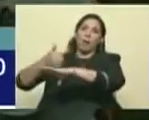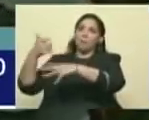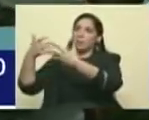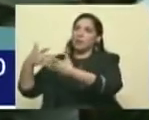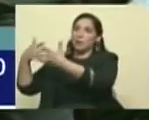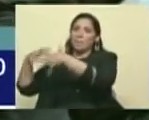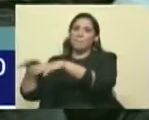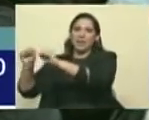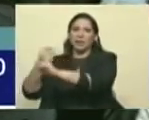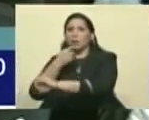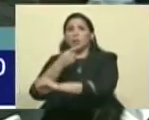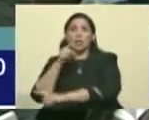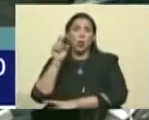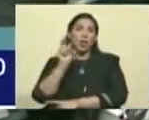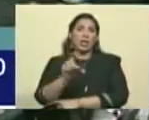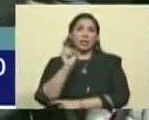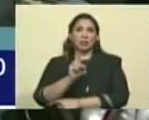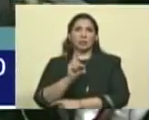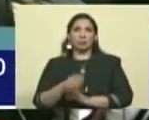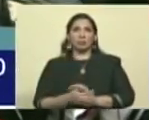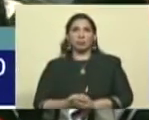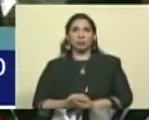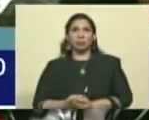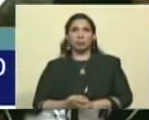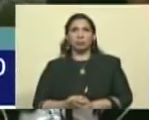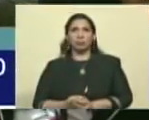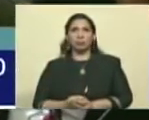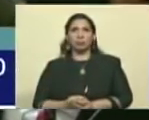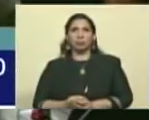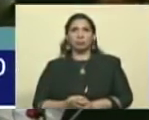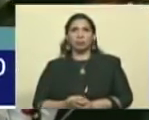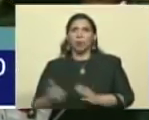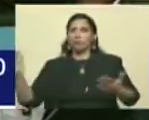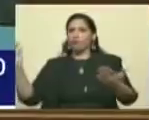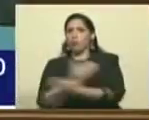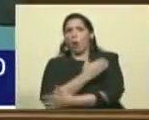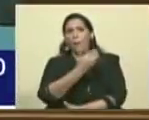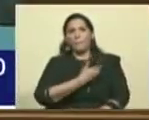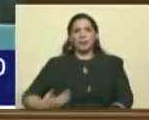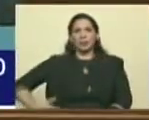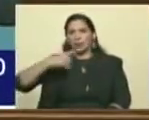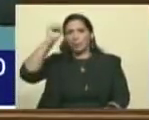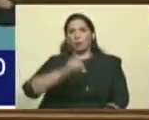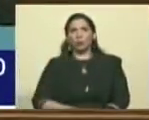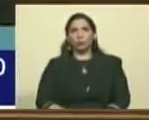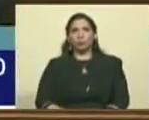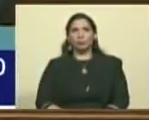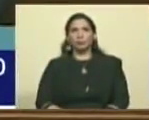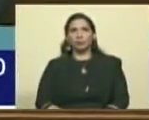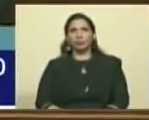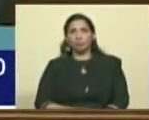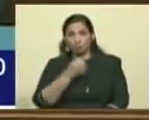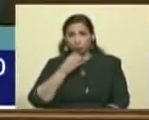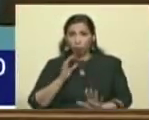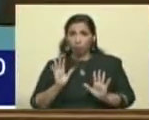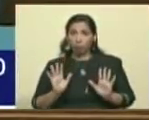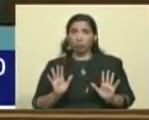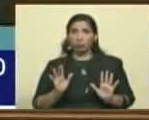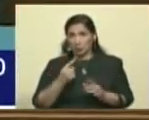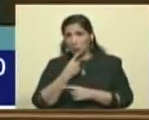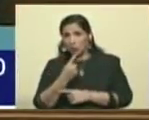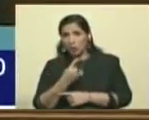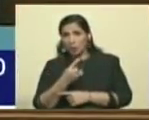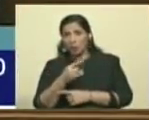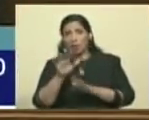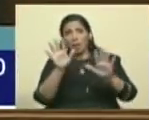que era necesario tumbar a Nicolás Maduro como presidente de la República. Mismo dijo, creo que fue un